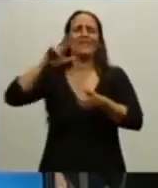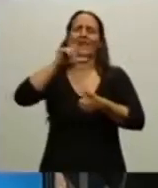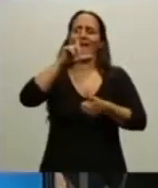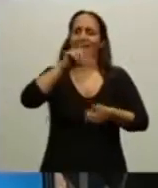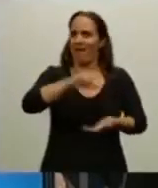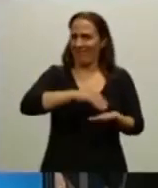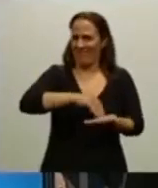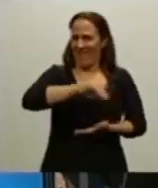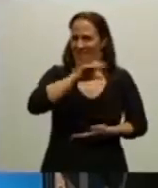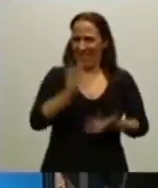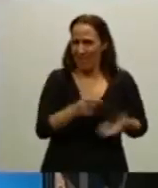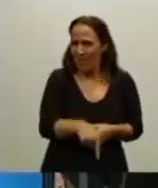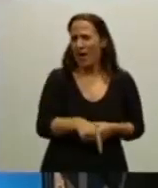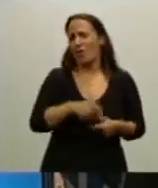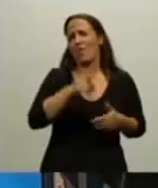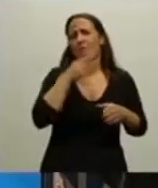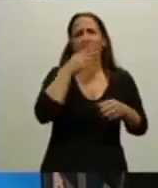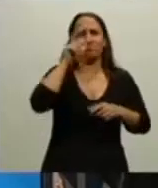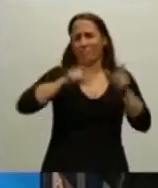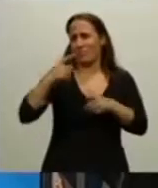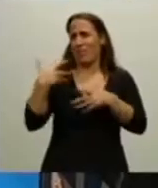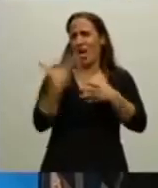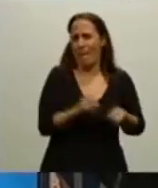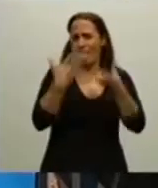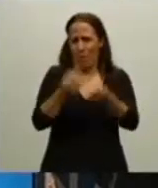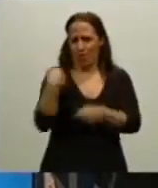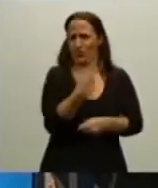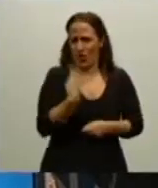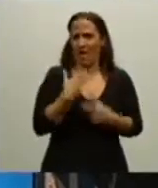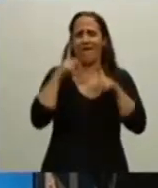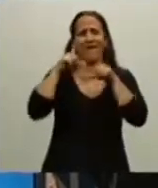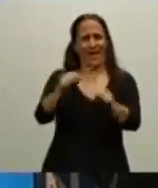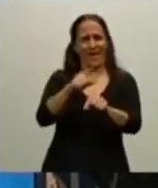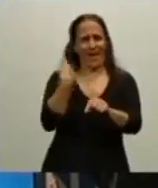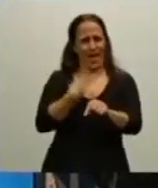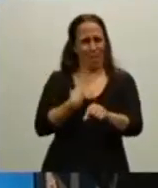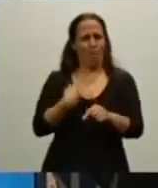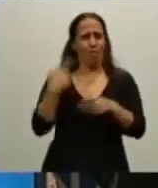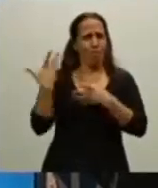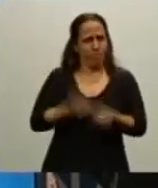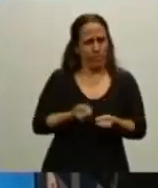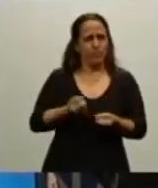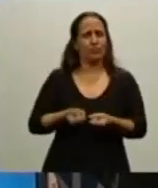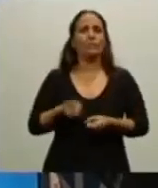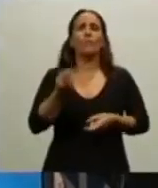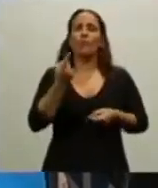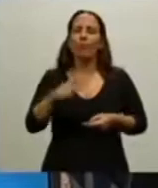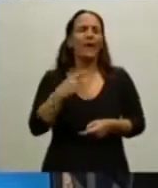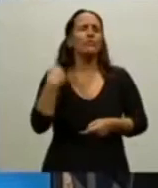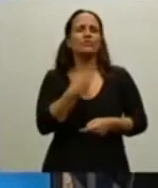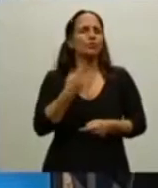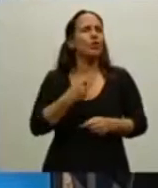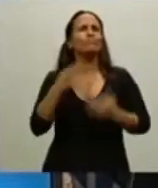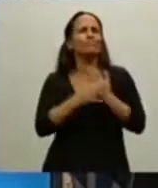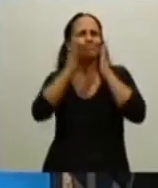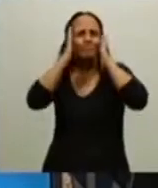foros internacionales nos apoyaran en nuestro reclamo. Pero nuestro gran compromiso